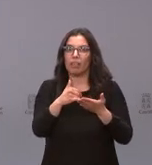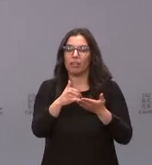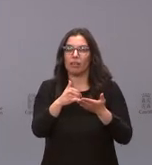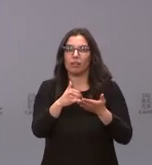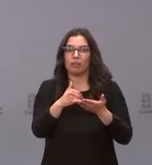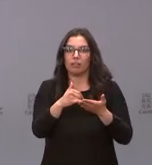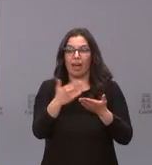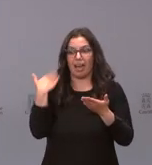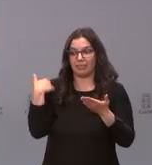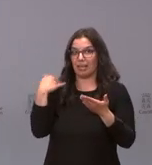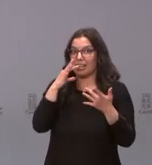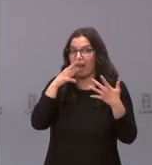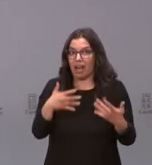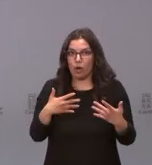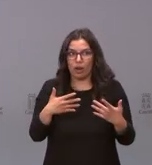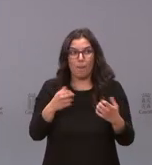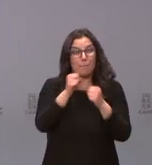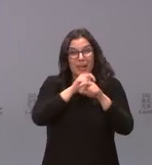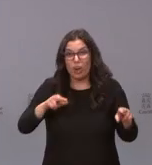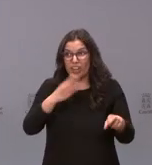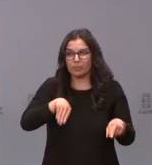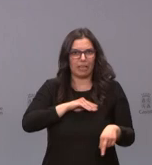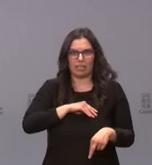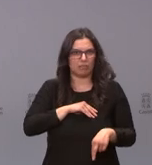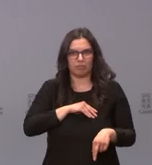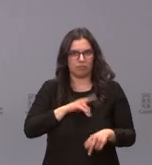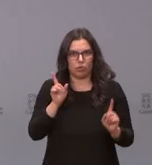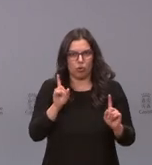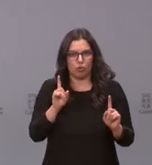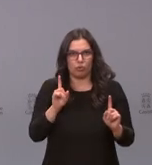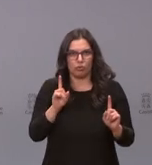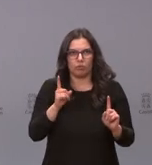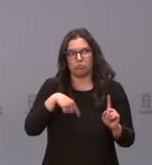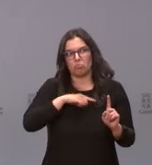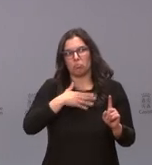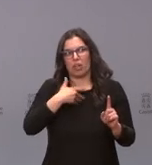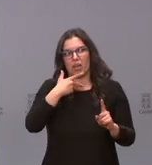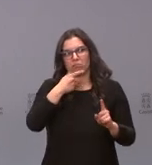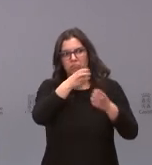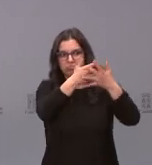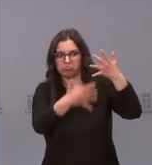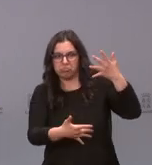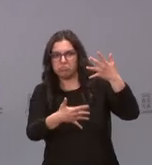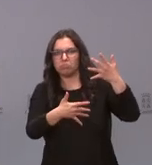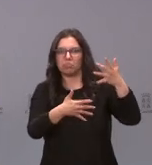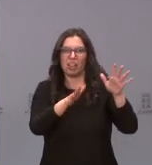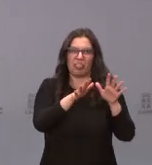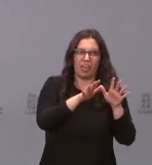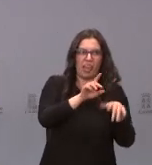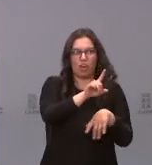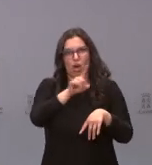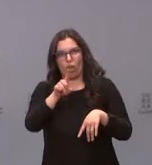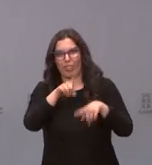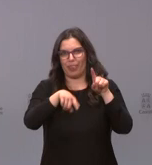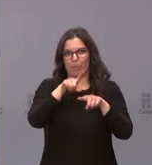era ni es en este momento de las más altas de nuestro país. Estamos en la posición número 10, número 11, dependiendo si uno lo mida a 14 o a